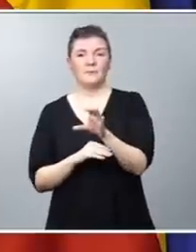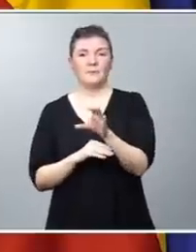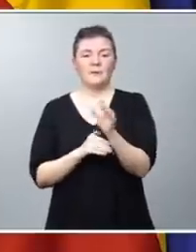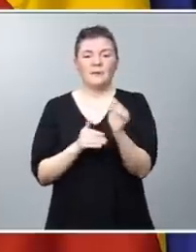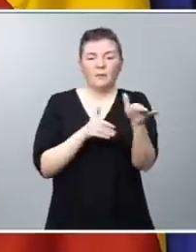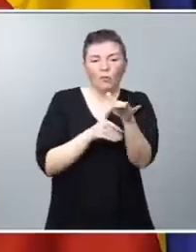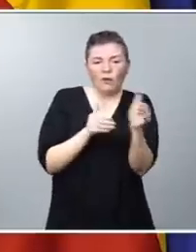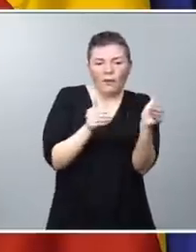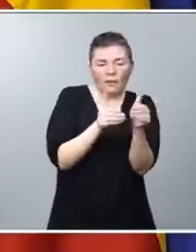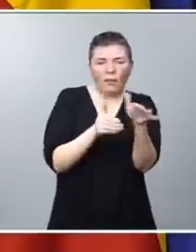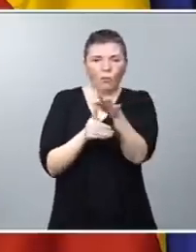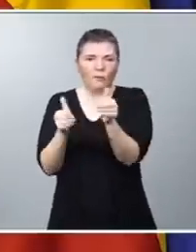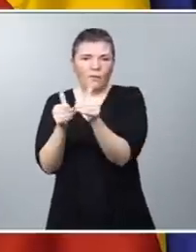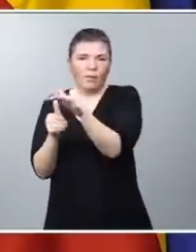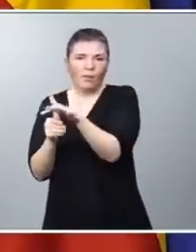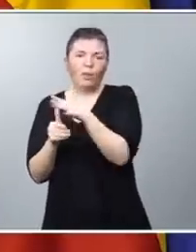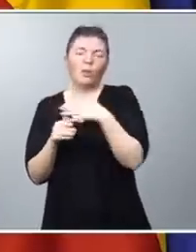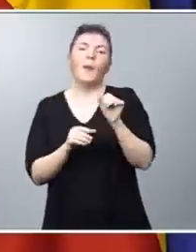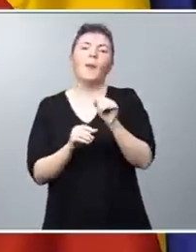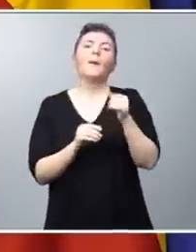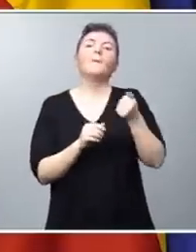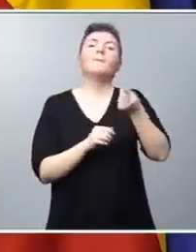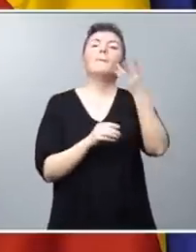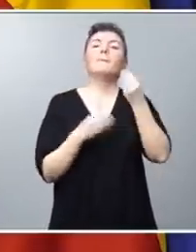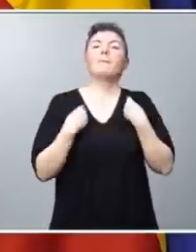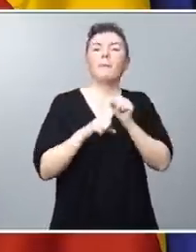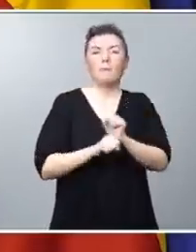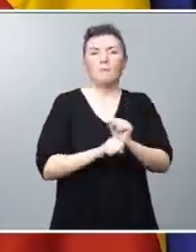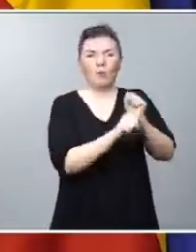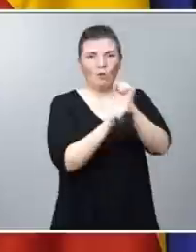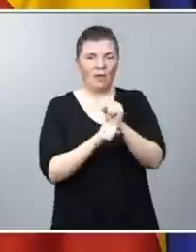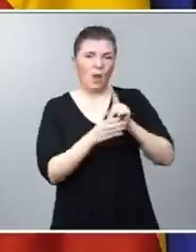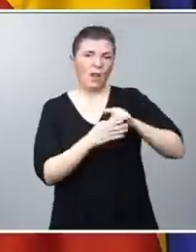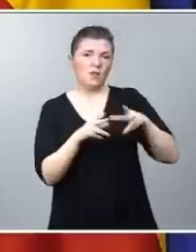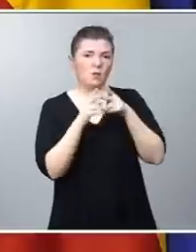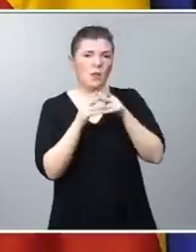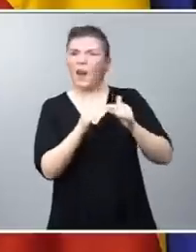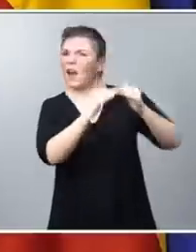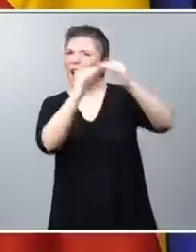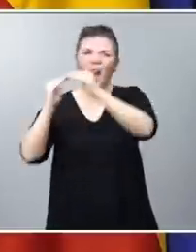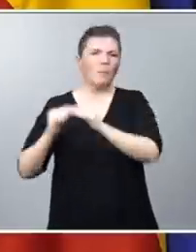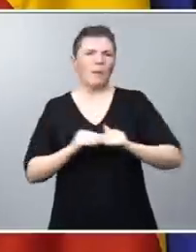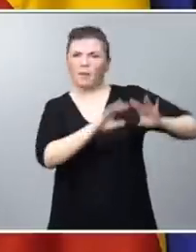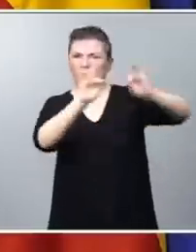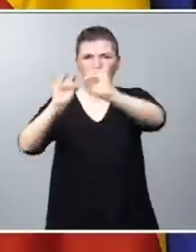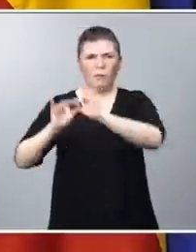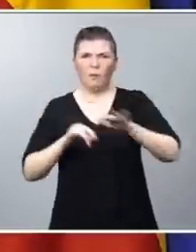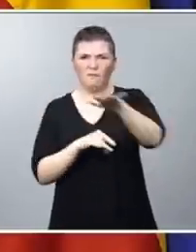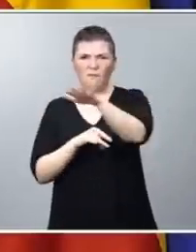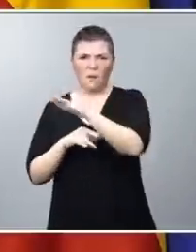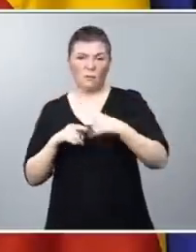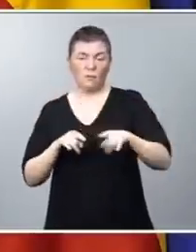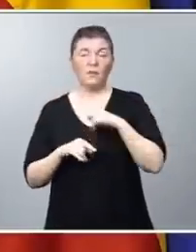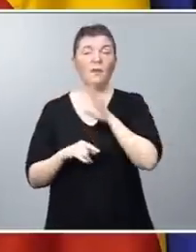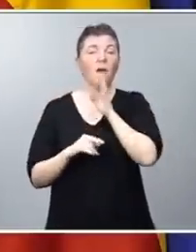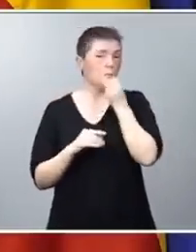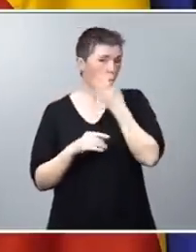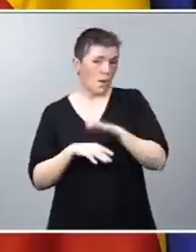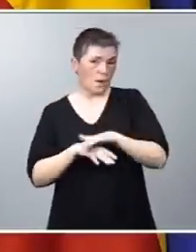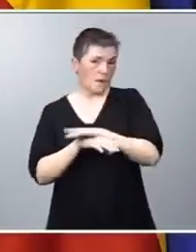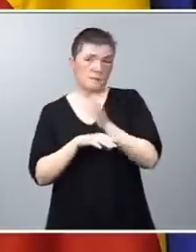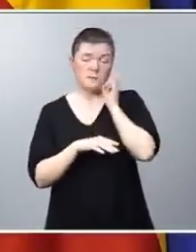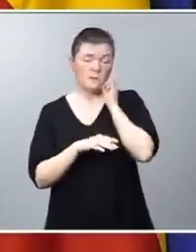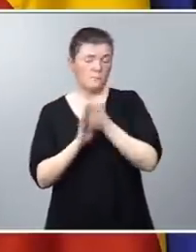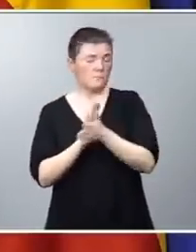digamos, la vivienda protegida y la vivienda de alquiler social esté repartida por igual en los distintos barrios. Como muy bien ha explicado la ministra,